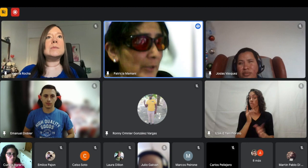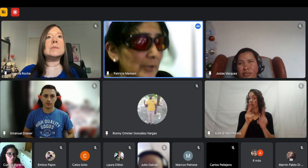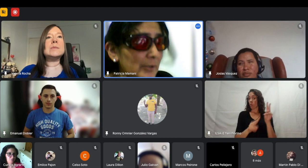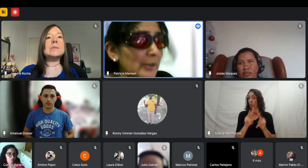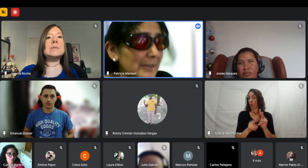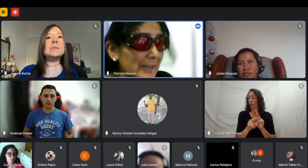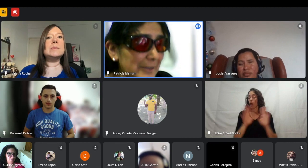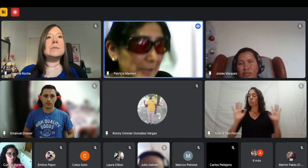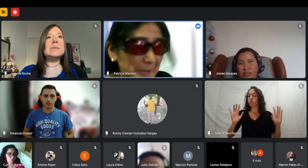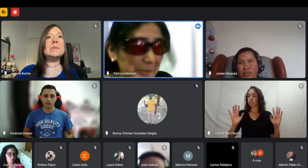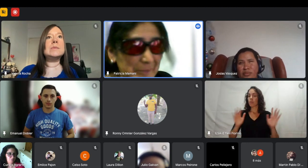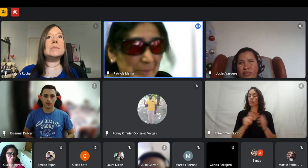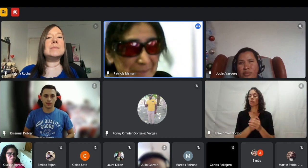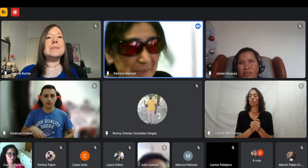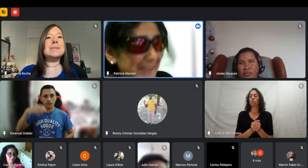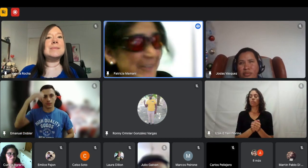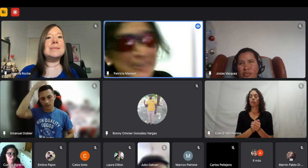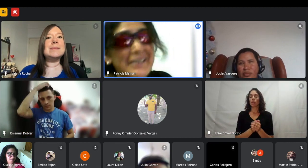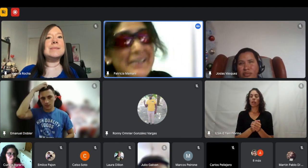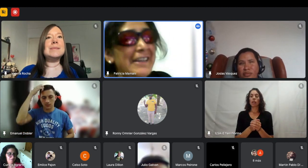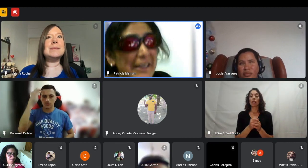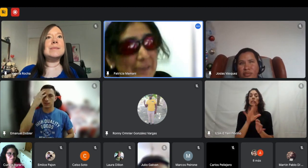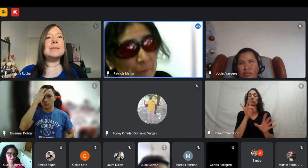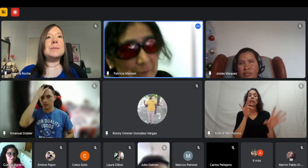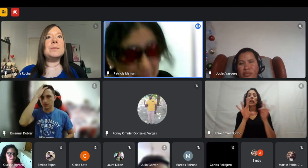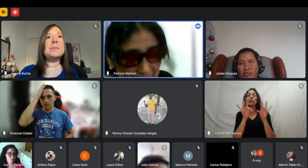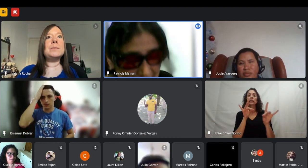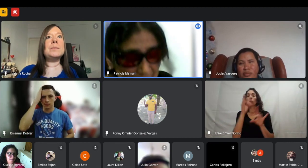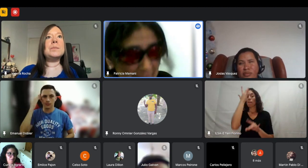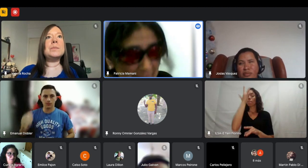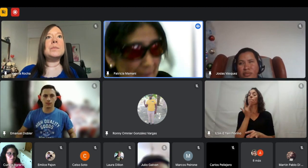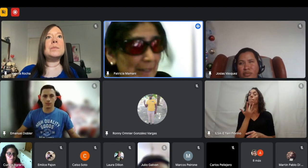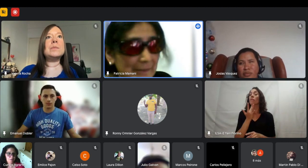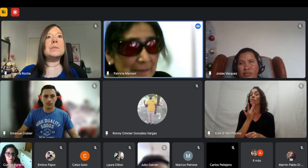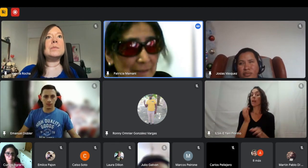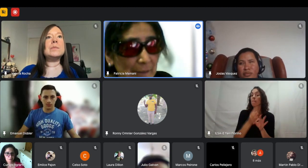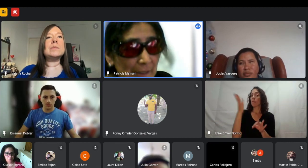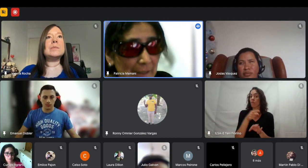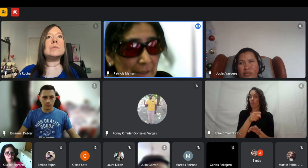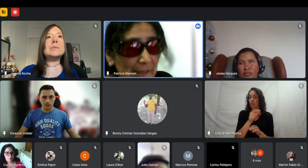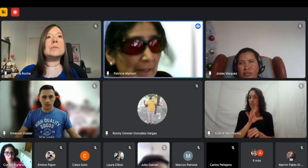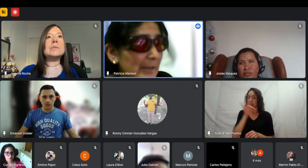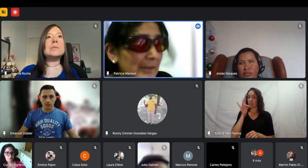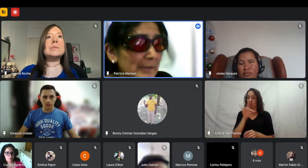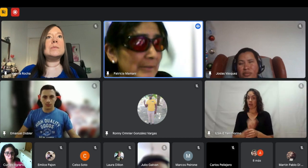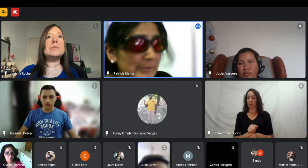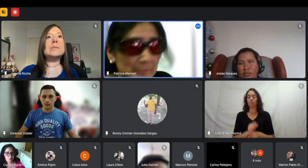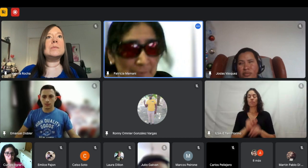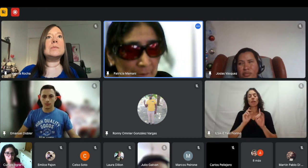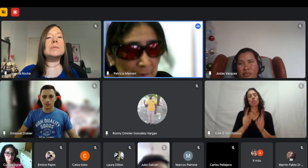bueno que me seleccionen por eso ¿no? después bueno el tema de la accesibilidad